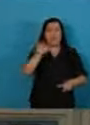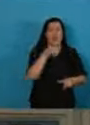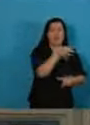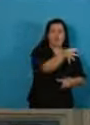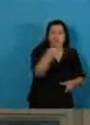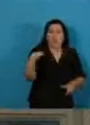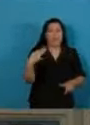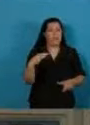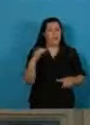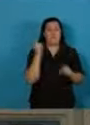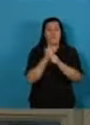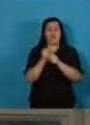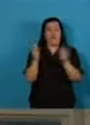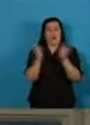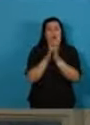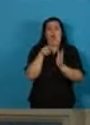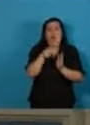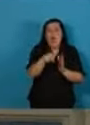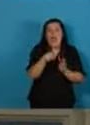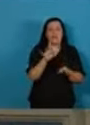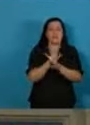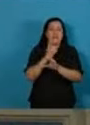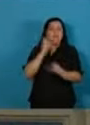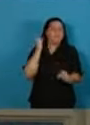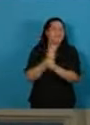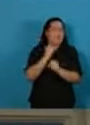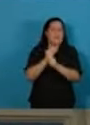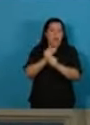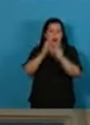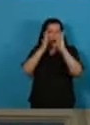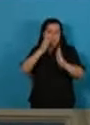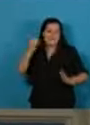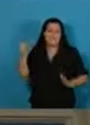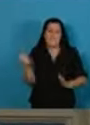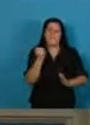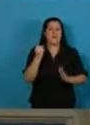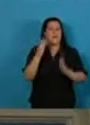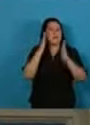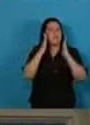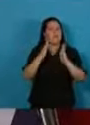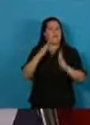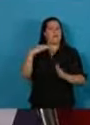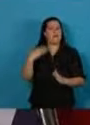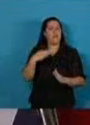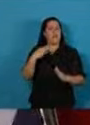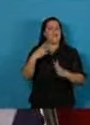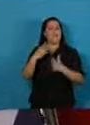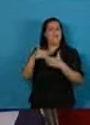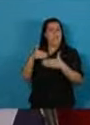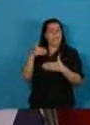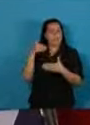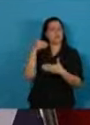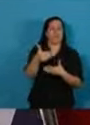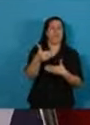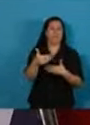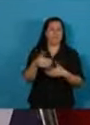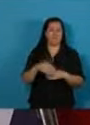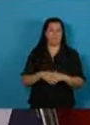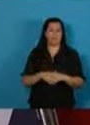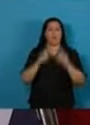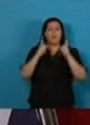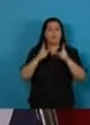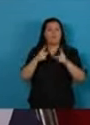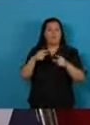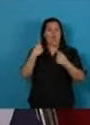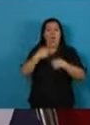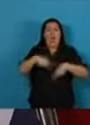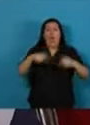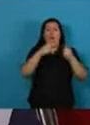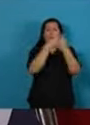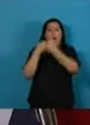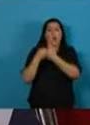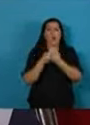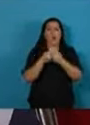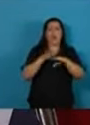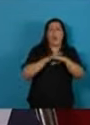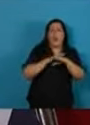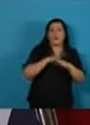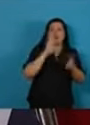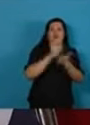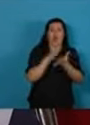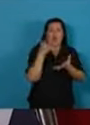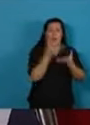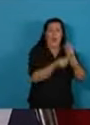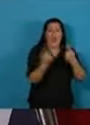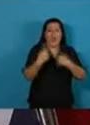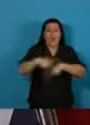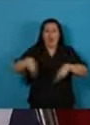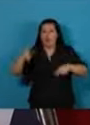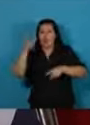Ese es el desafío que enfrentamos y debemos superar. Vamos a poner en marcha estos acuerdos básicos de solidaridad en la